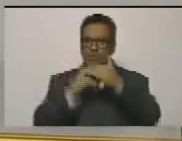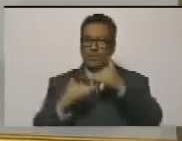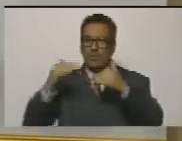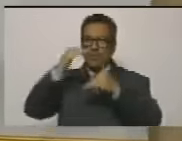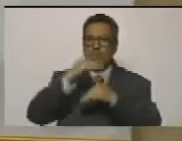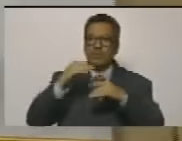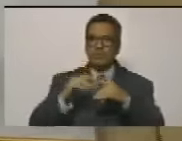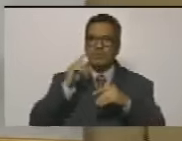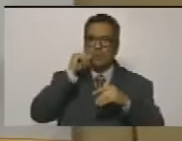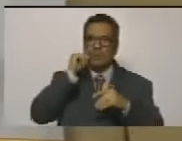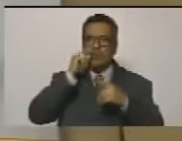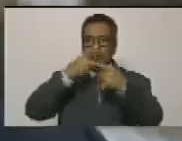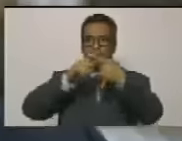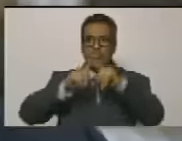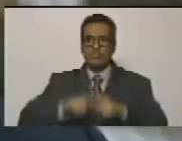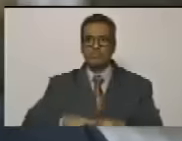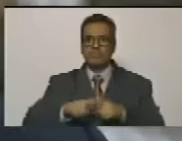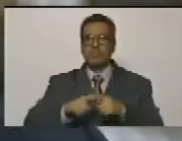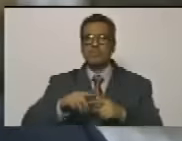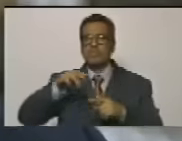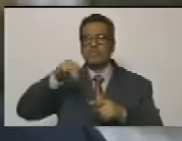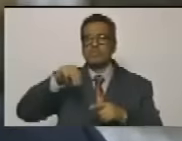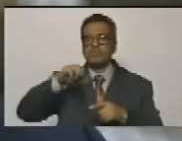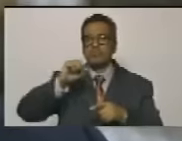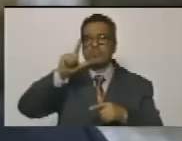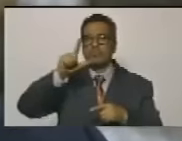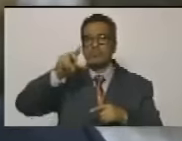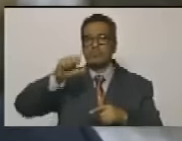es el hombre que calculaba de Malvataján